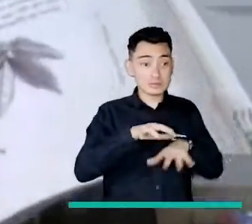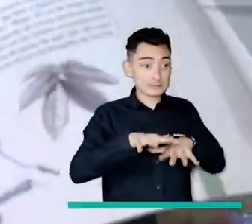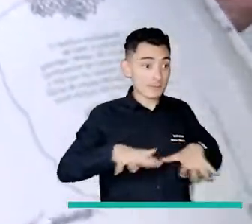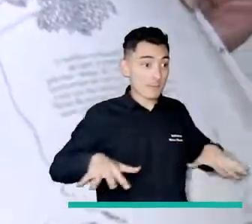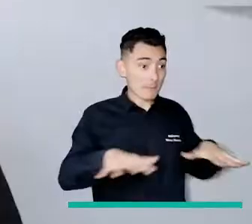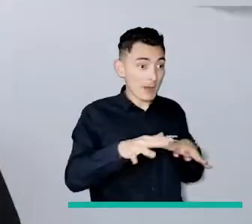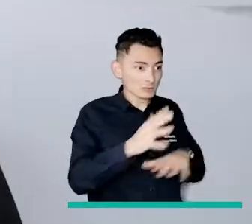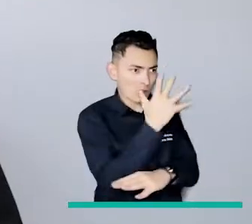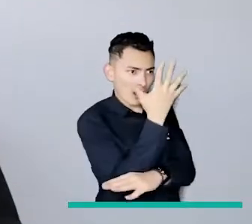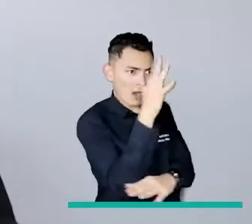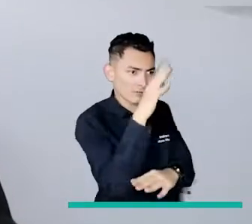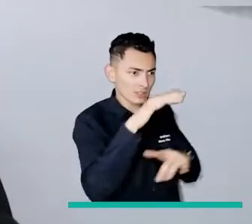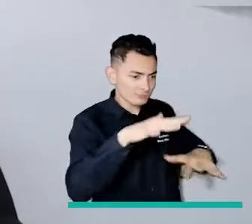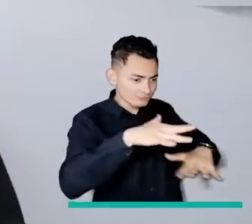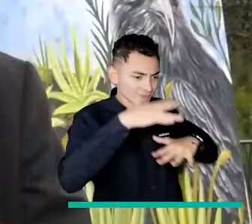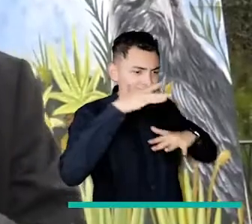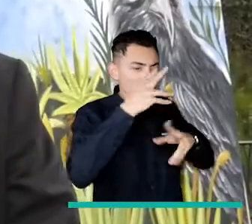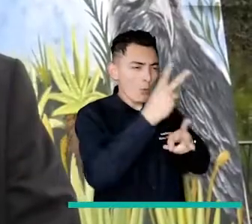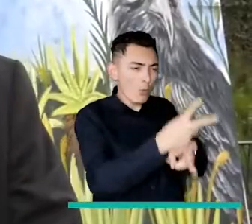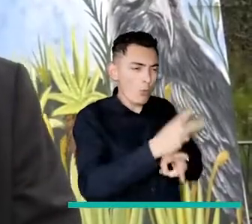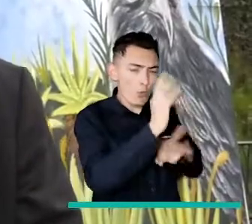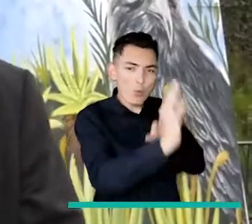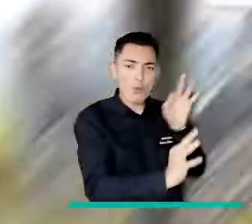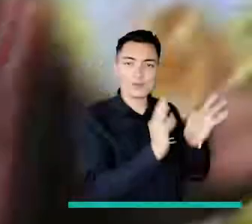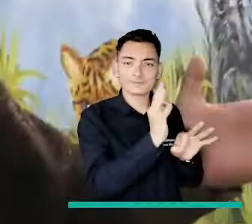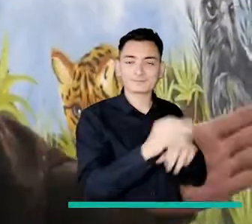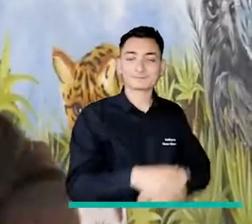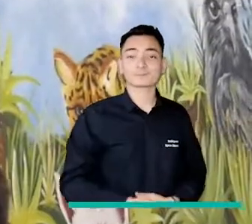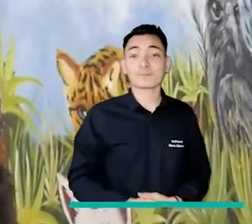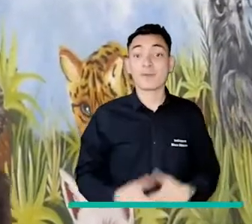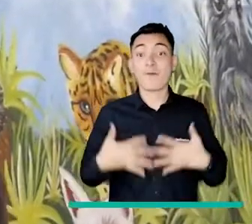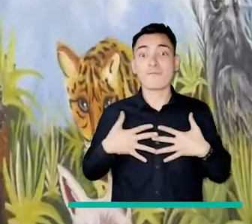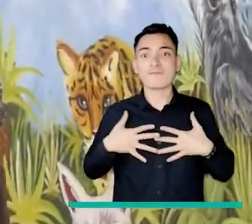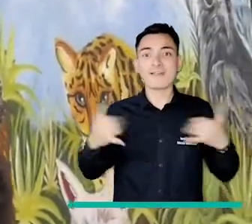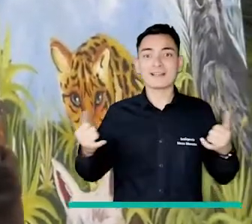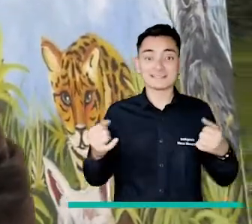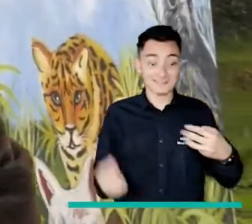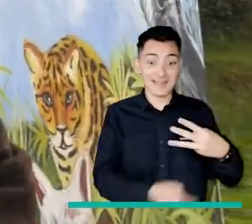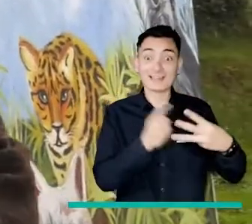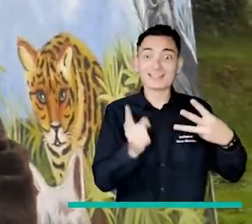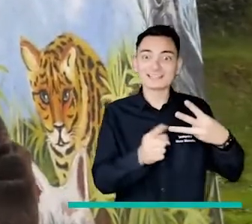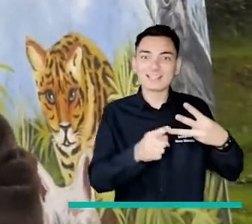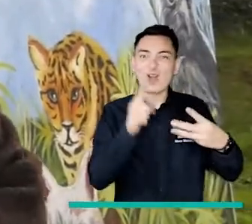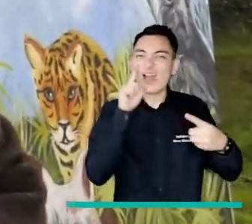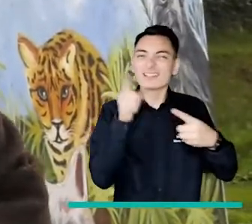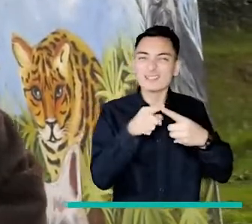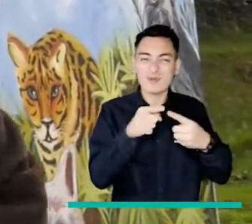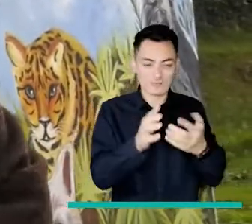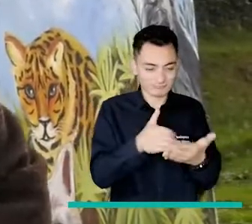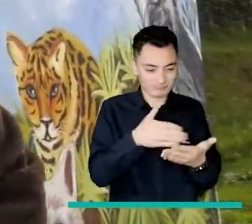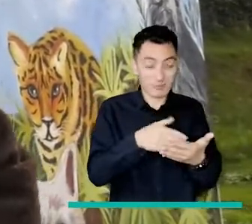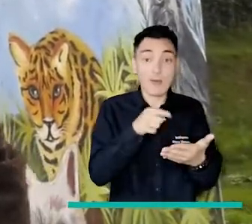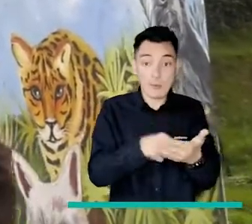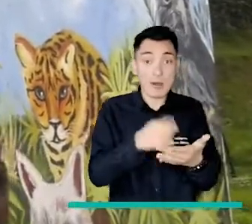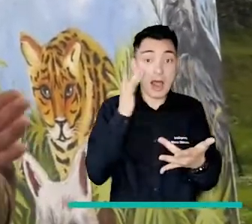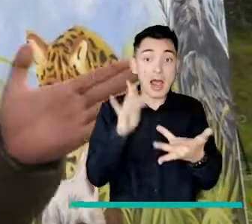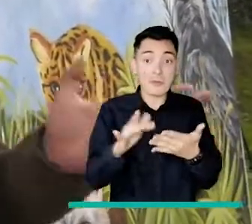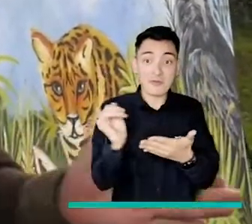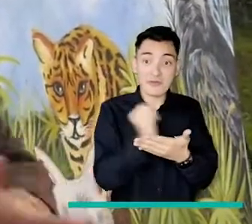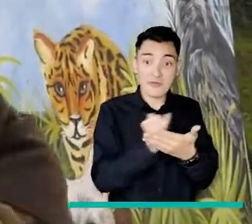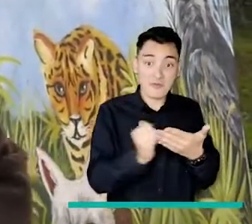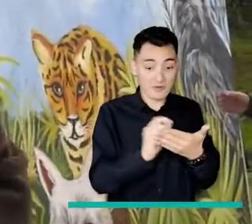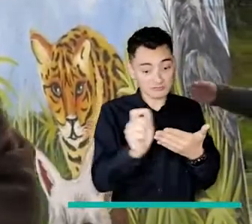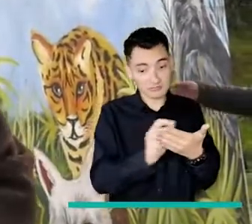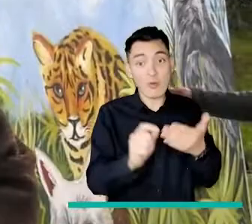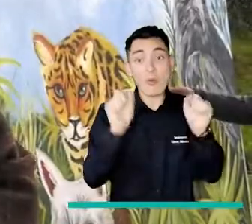el hábitat donde ellos están viviendo, donde ellos se forman Bueno, muy feliz contarles que lanzamos nuestra tercera cartilla de colorear Boyacá